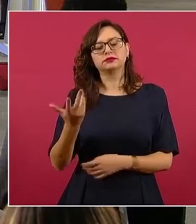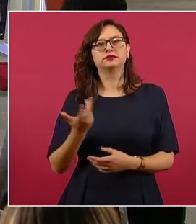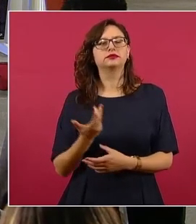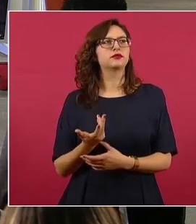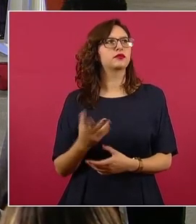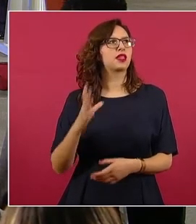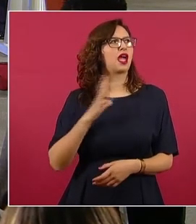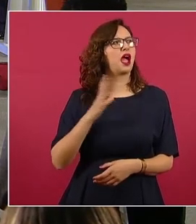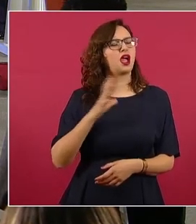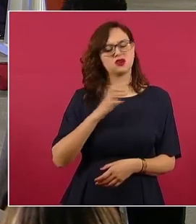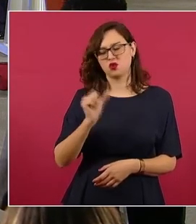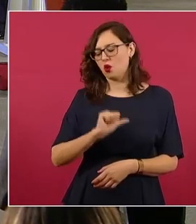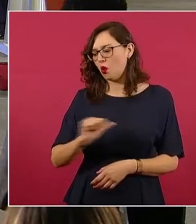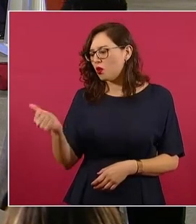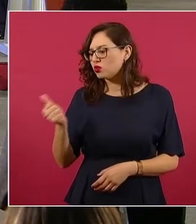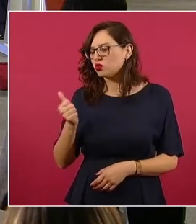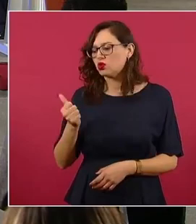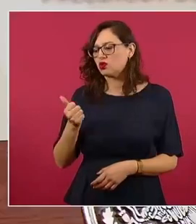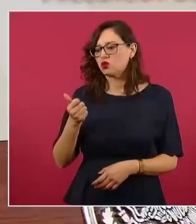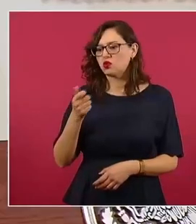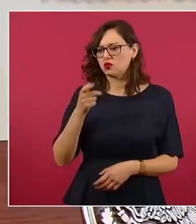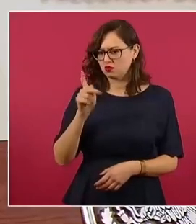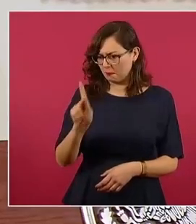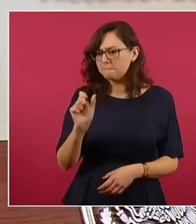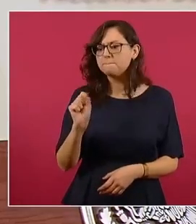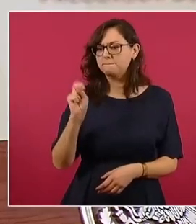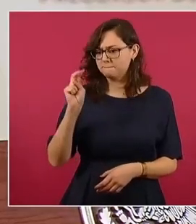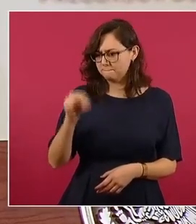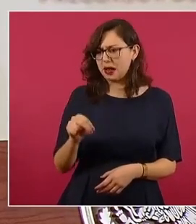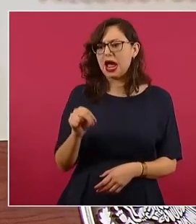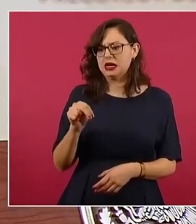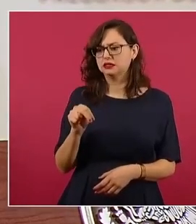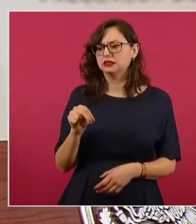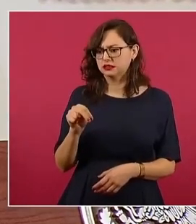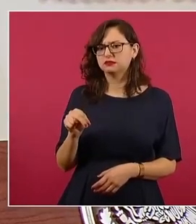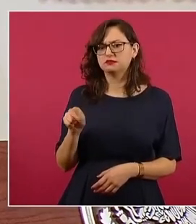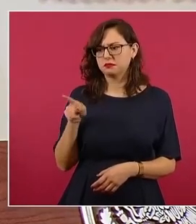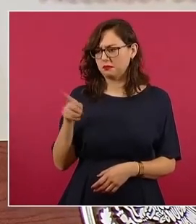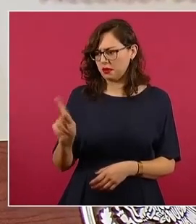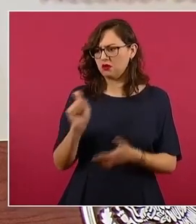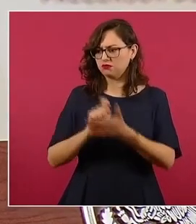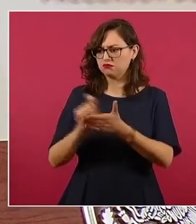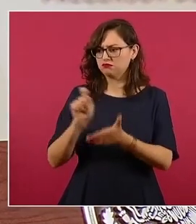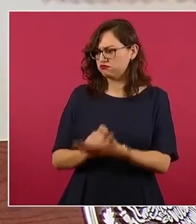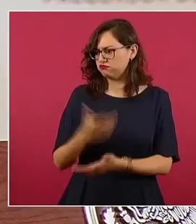panista, pero muy buen escritor,